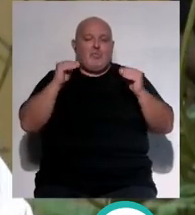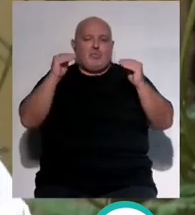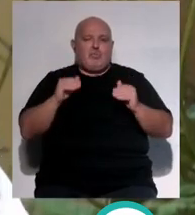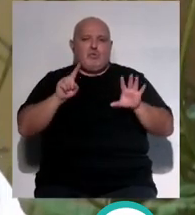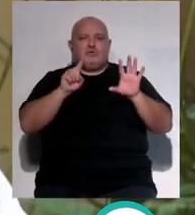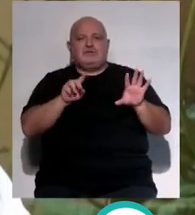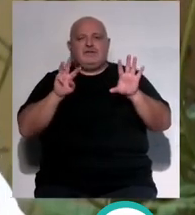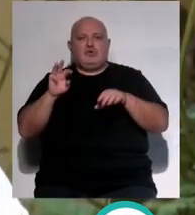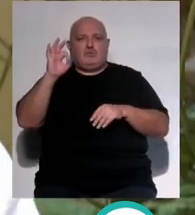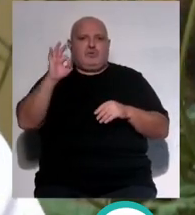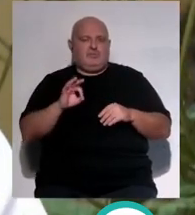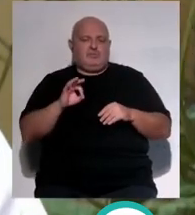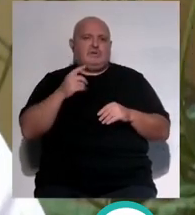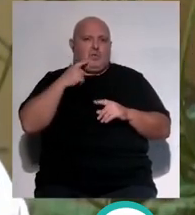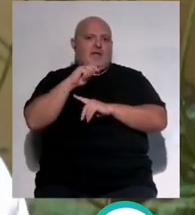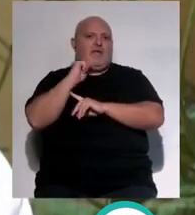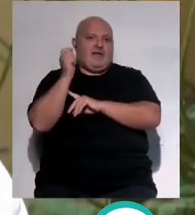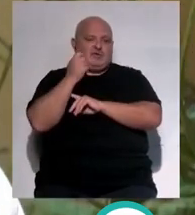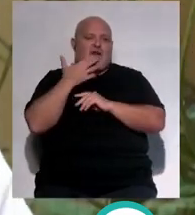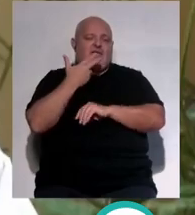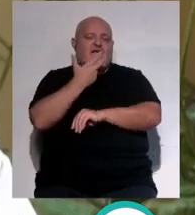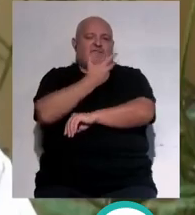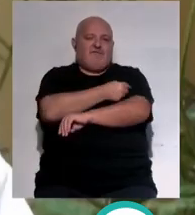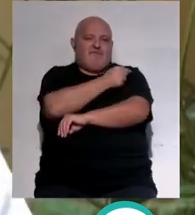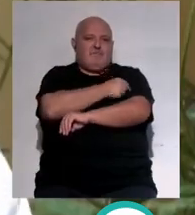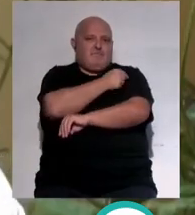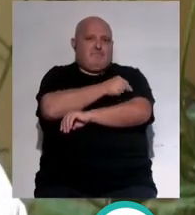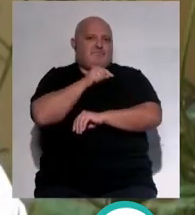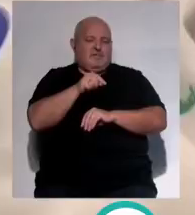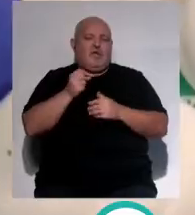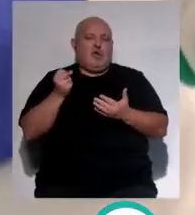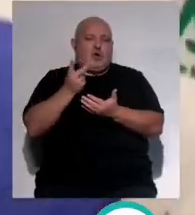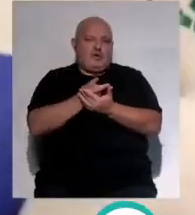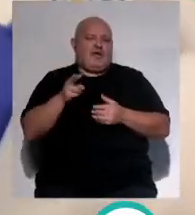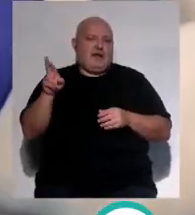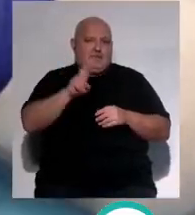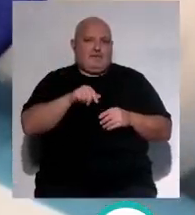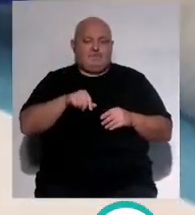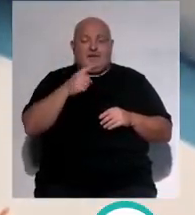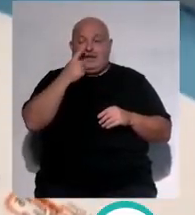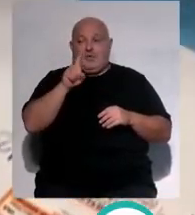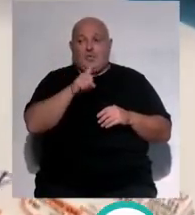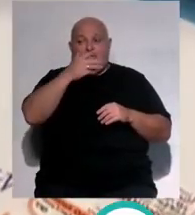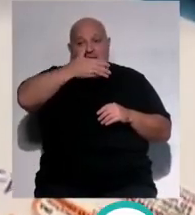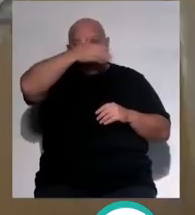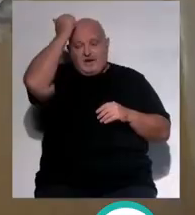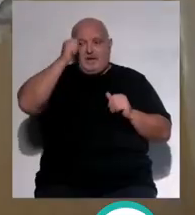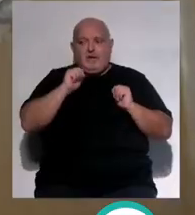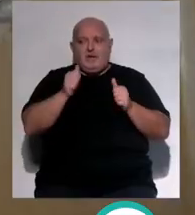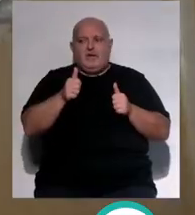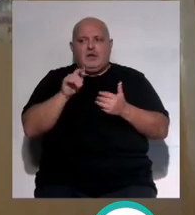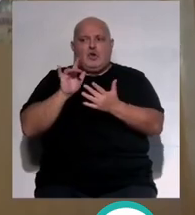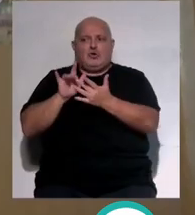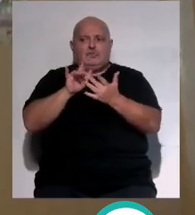68%, es decir, todo un éxito, con lo cual este año volvemos a repetir campaña. El pasado 1 de abril se comenzó a